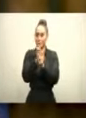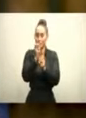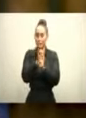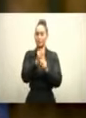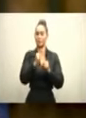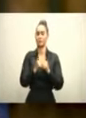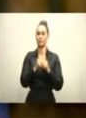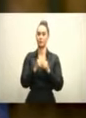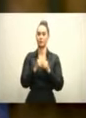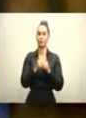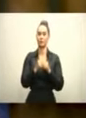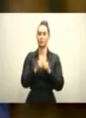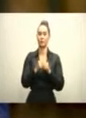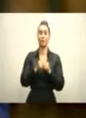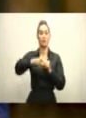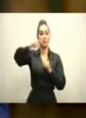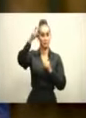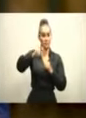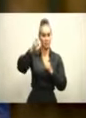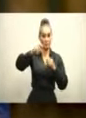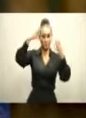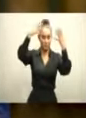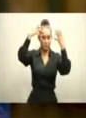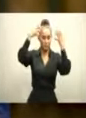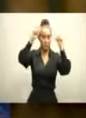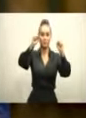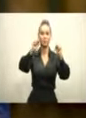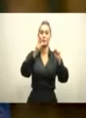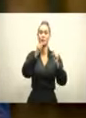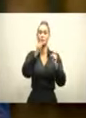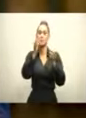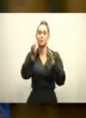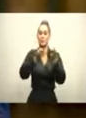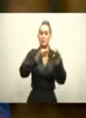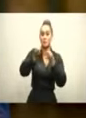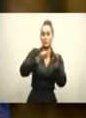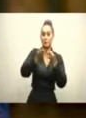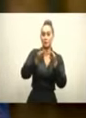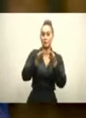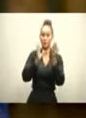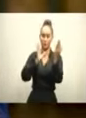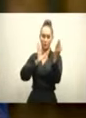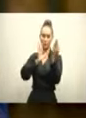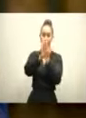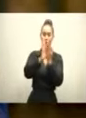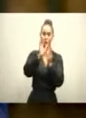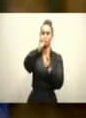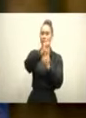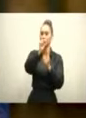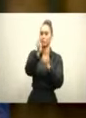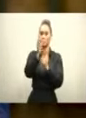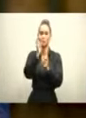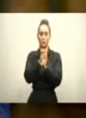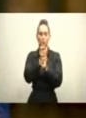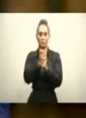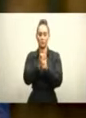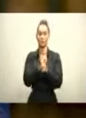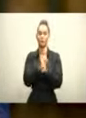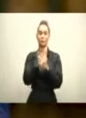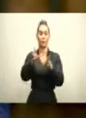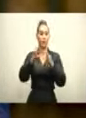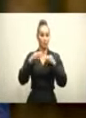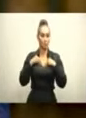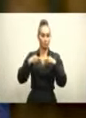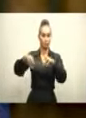presidente, su presidente, quien ofrezca las explicaciones y haga frente a la situación, quien asuma la